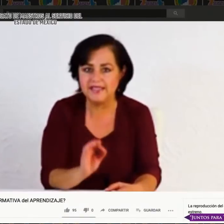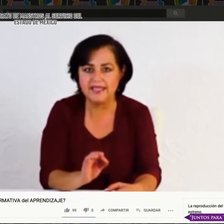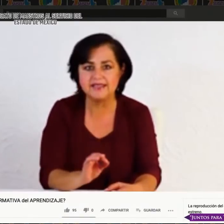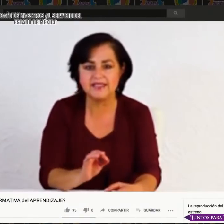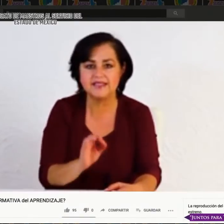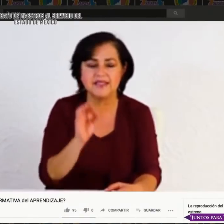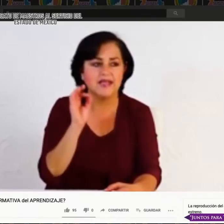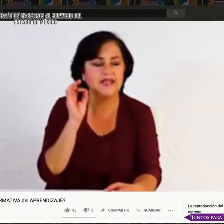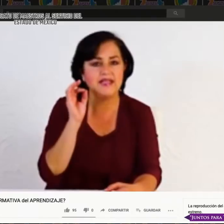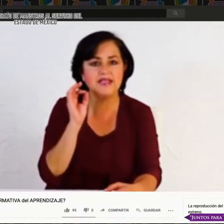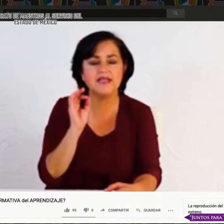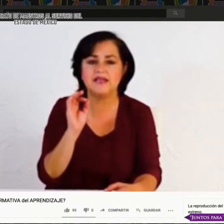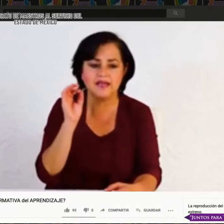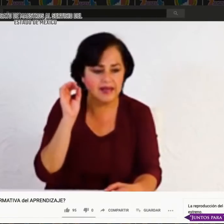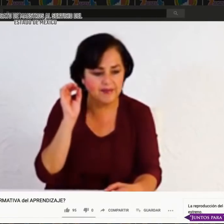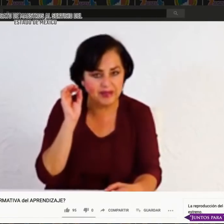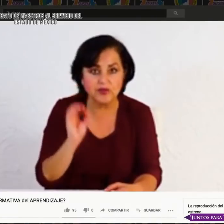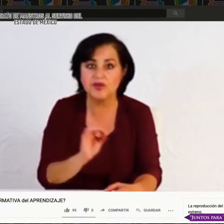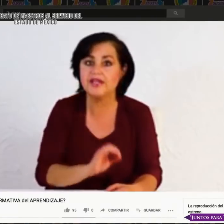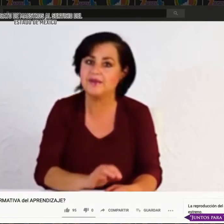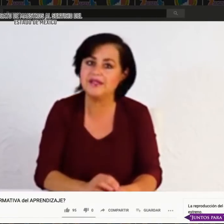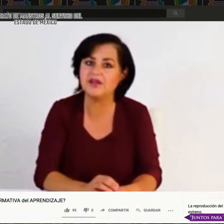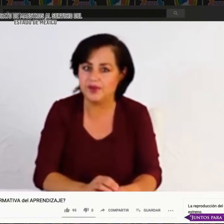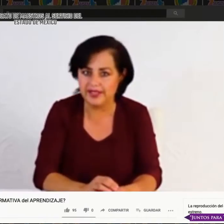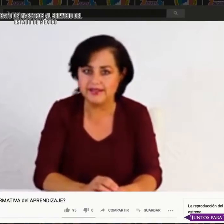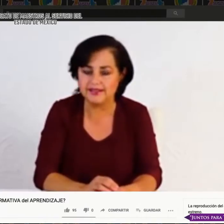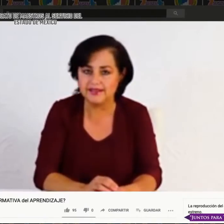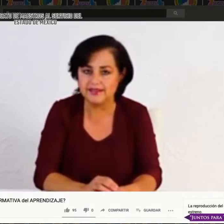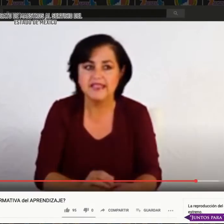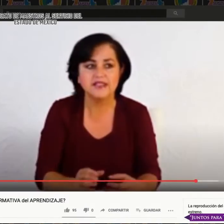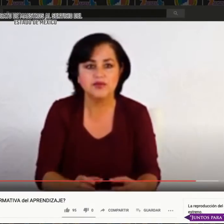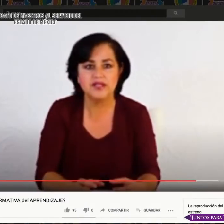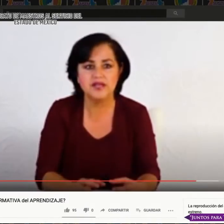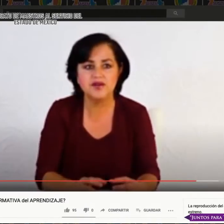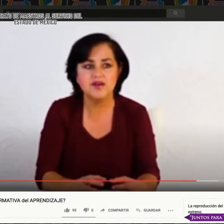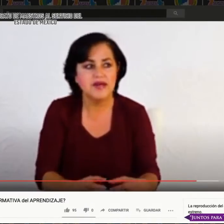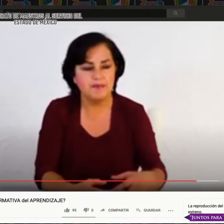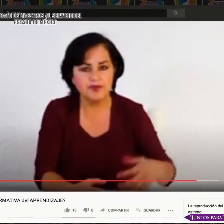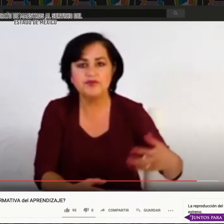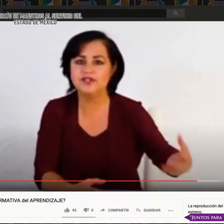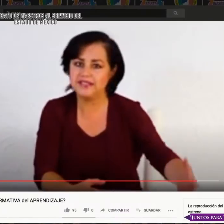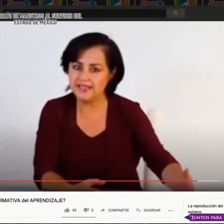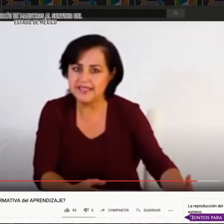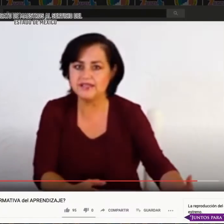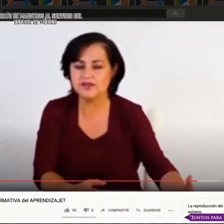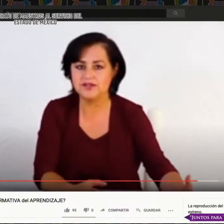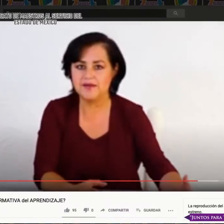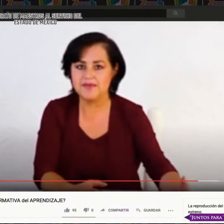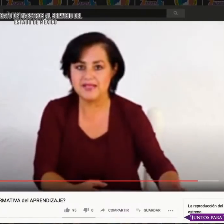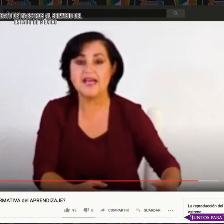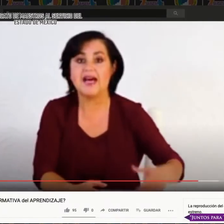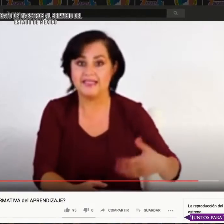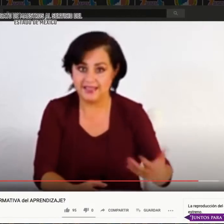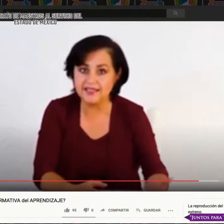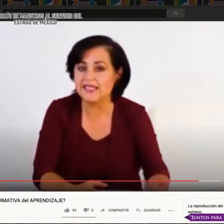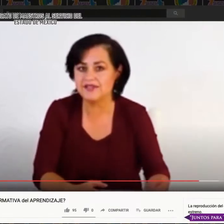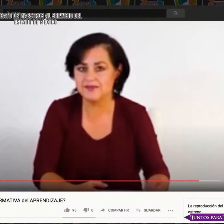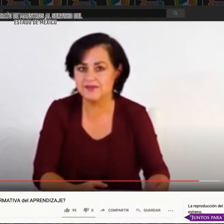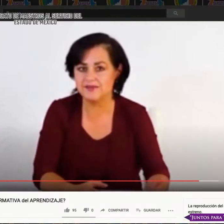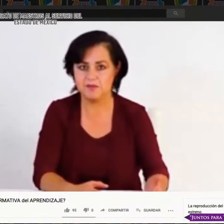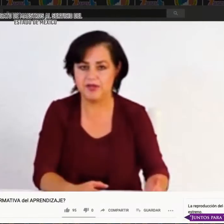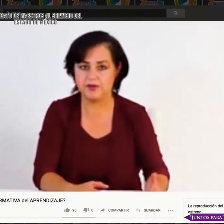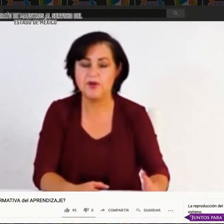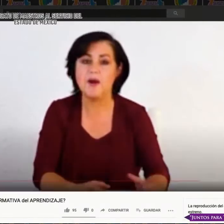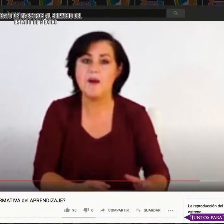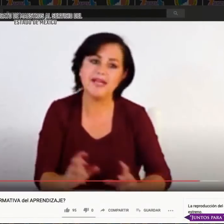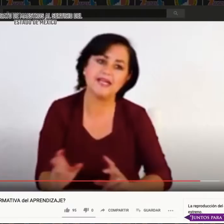pertinentes y metodológicamente correctas. Te sugiero profundizar en estos temas, hacerte